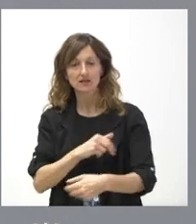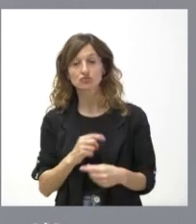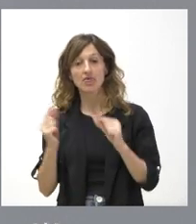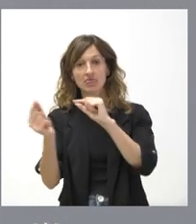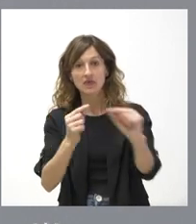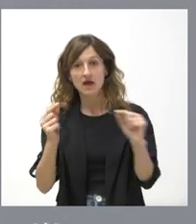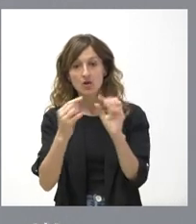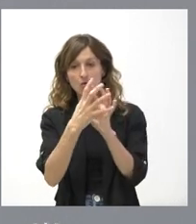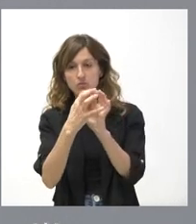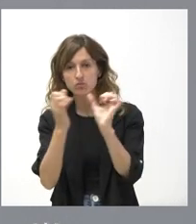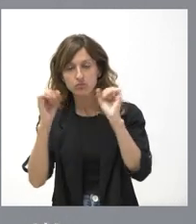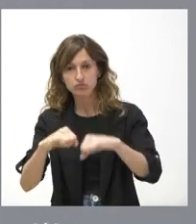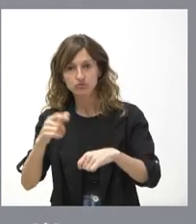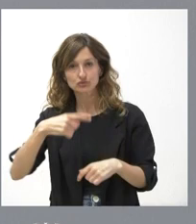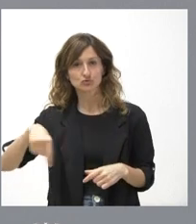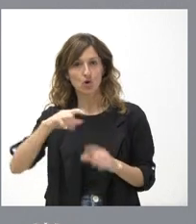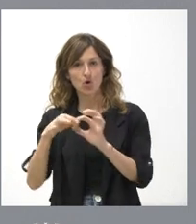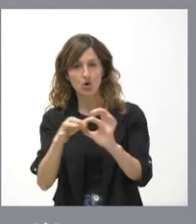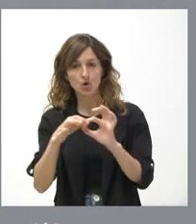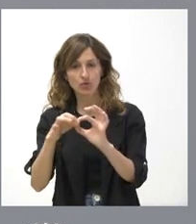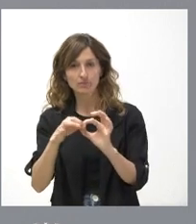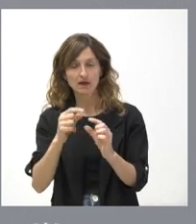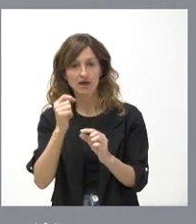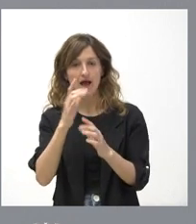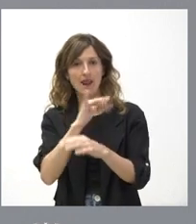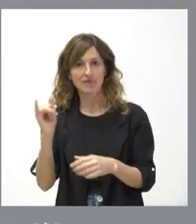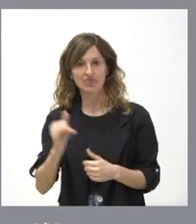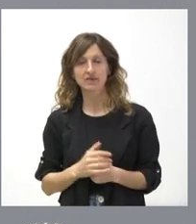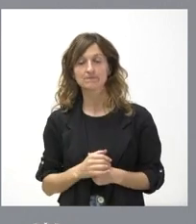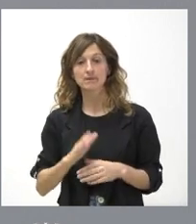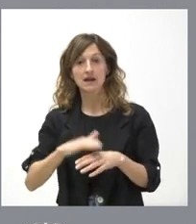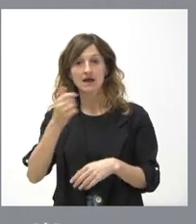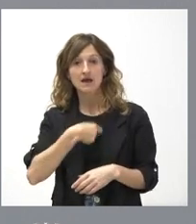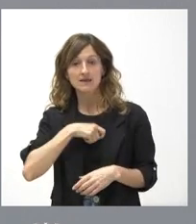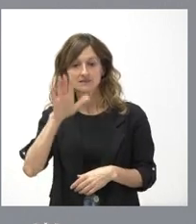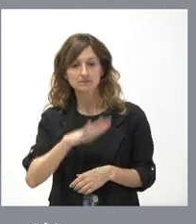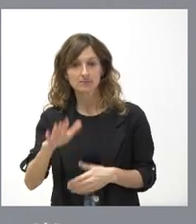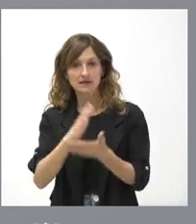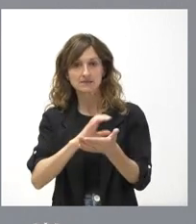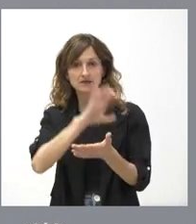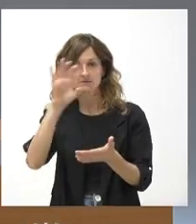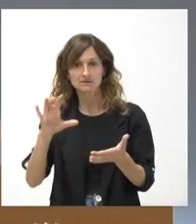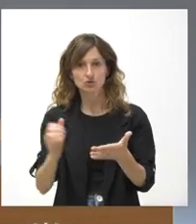y el acuerdo entre todos para poderlo realizar de forma conjunta para toda España y entre todas las comunidades autónomas.